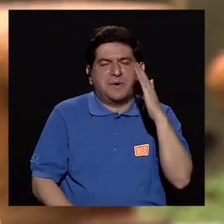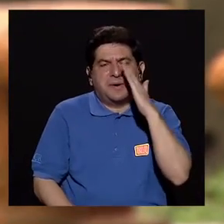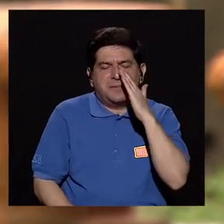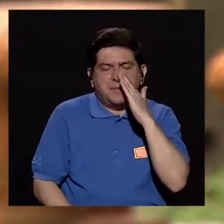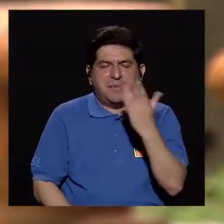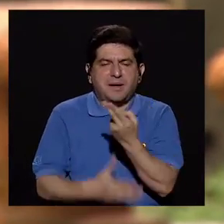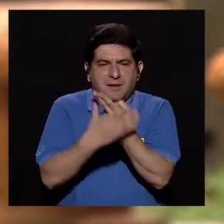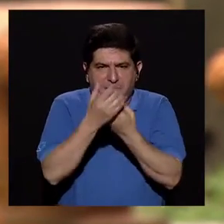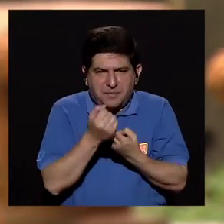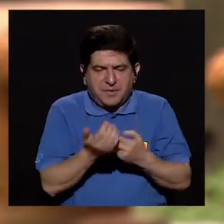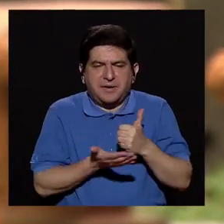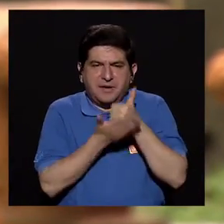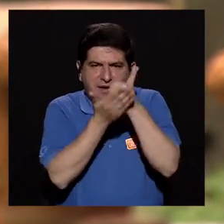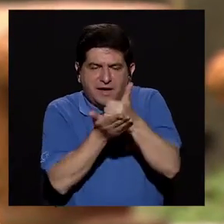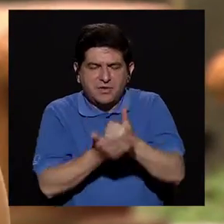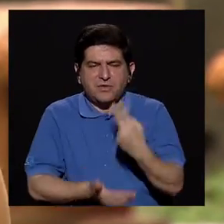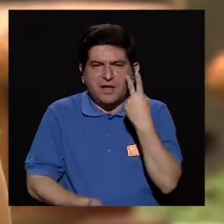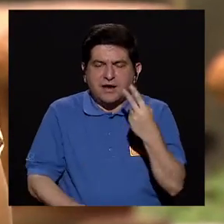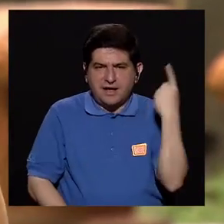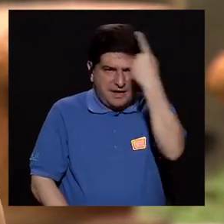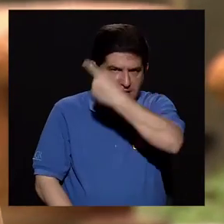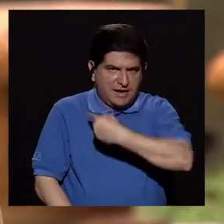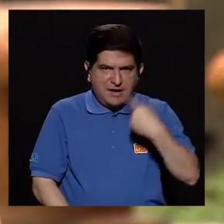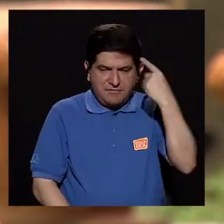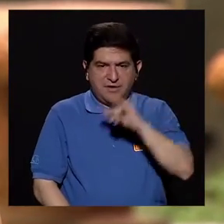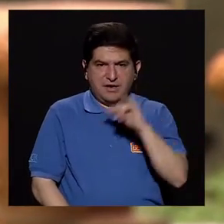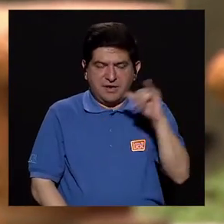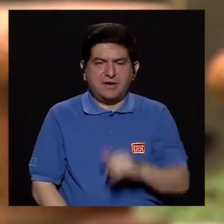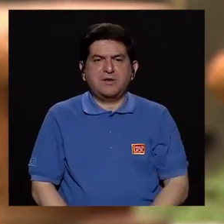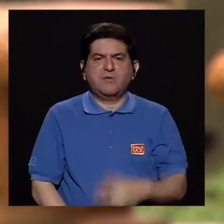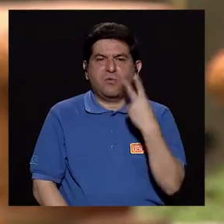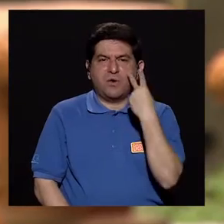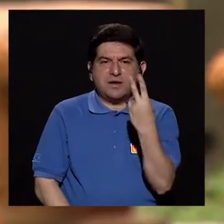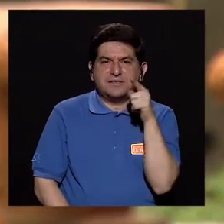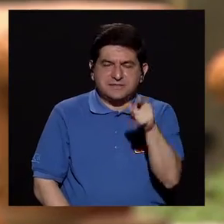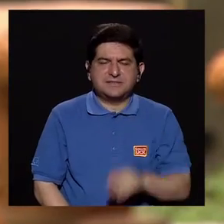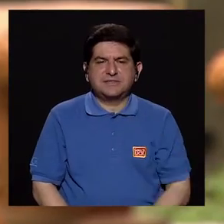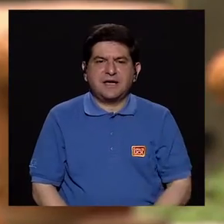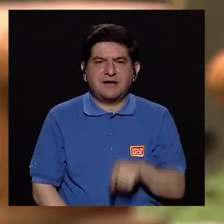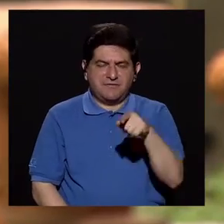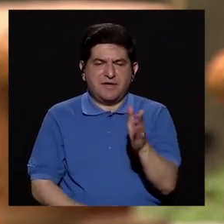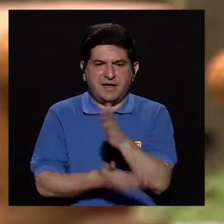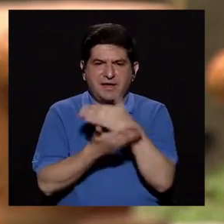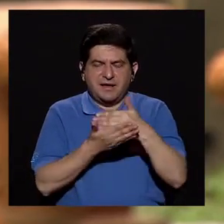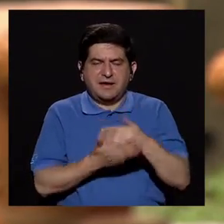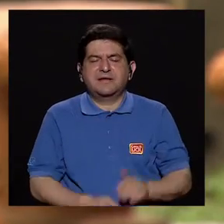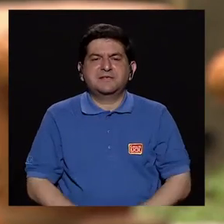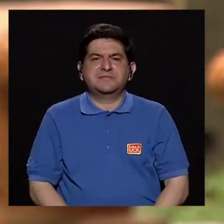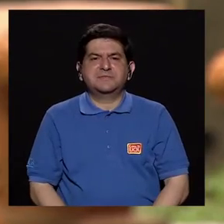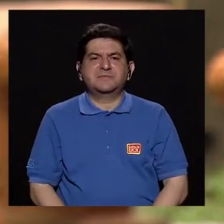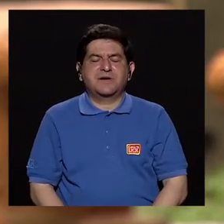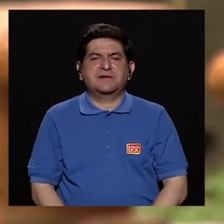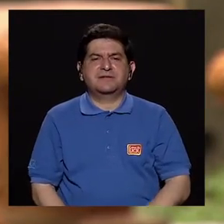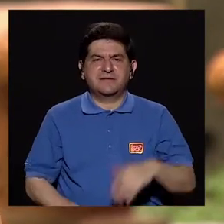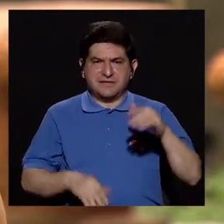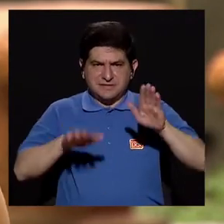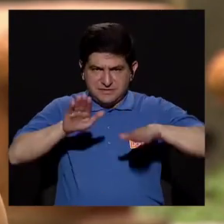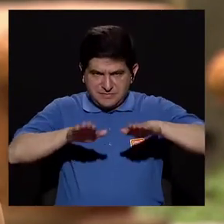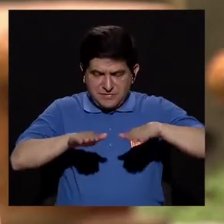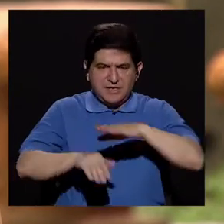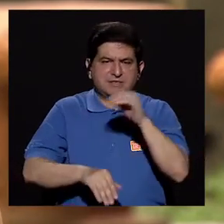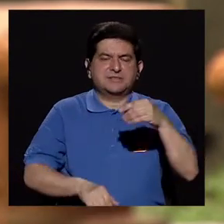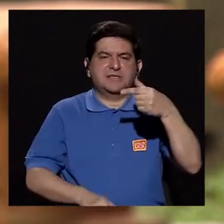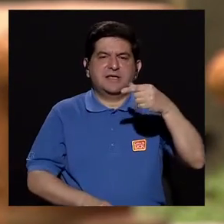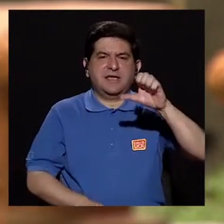que le ayude a verse la cabeza. Con ese mismo espejito se ven los genitales y las plantas de los pies y las uñas. La idea